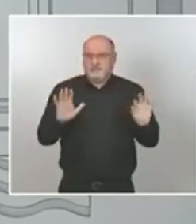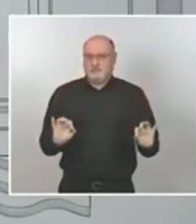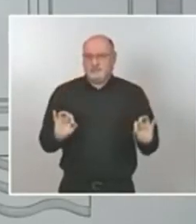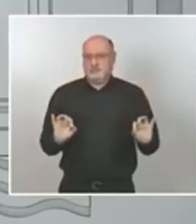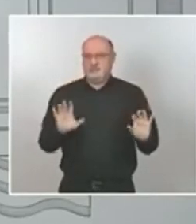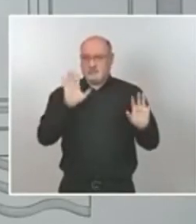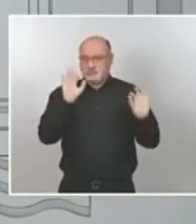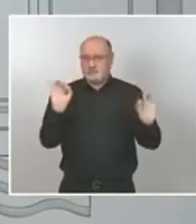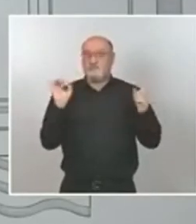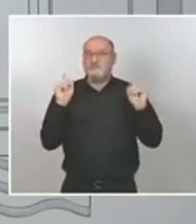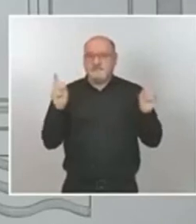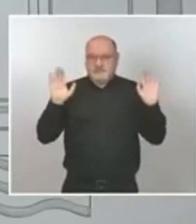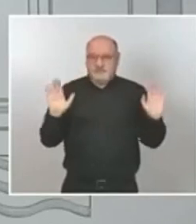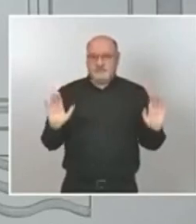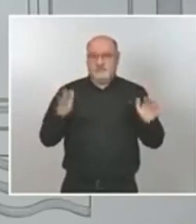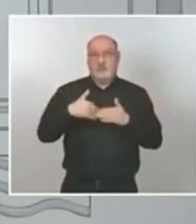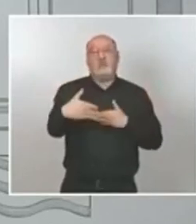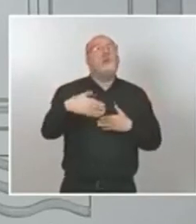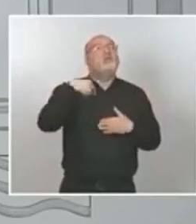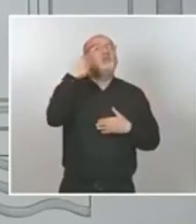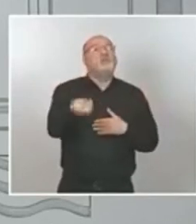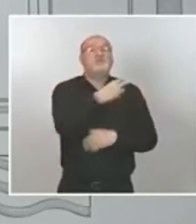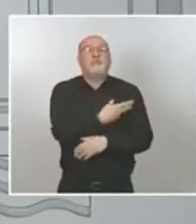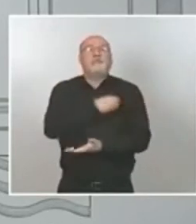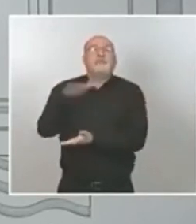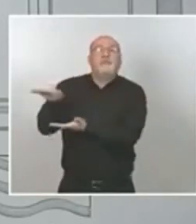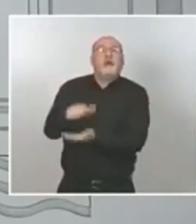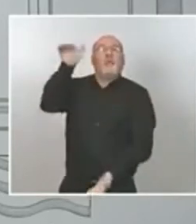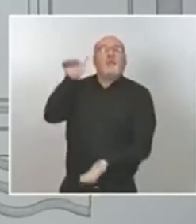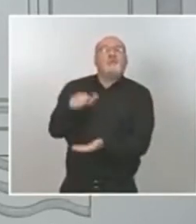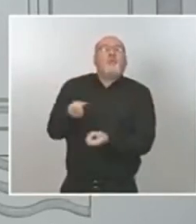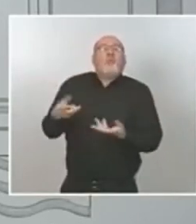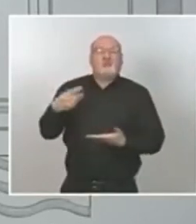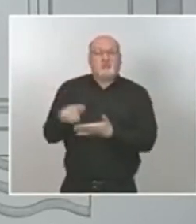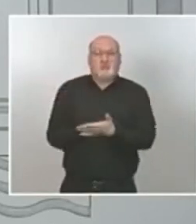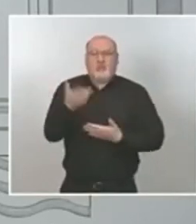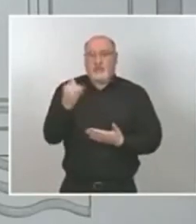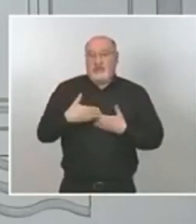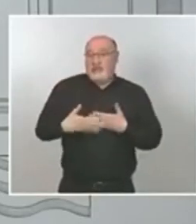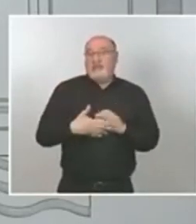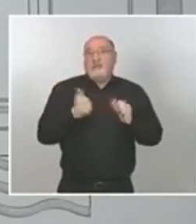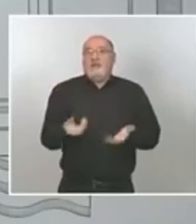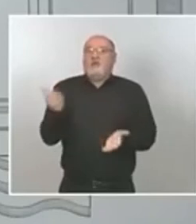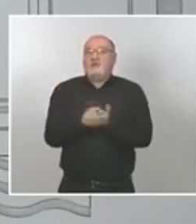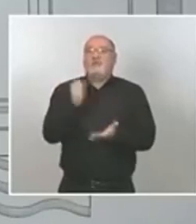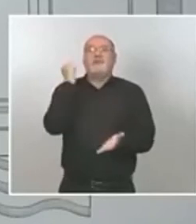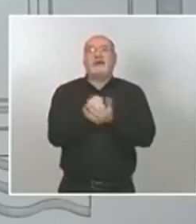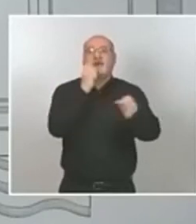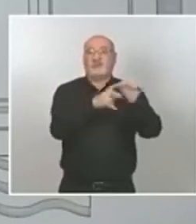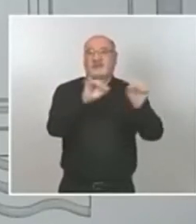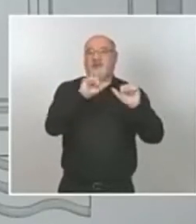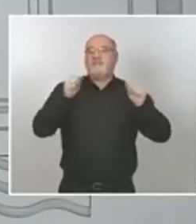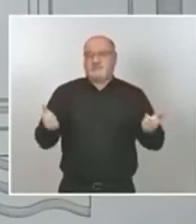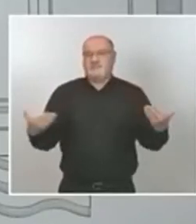también a ver la disponibilidad de vacunas y también por tanto se aprueba reiniciar la vacunación al mismo tiempo con personas de